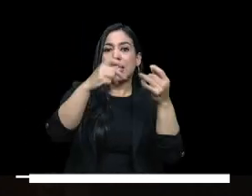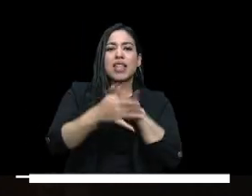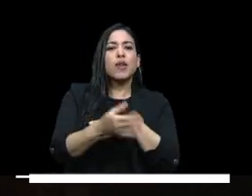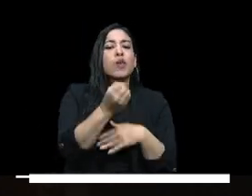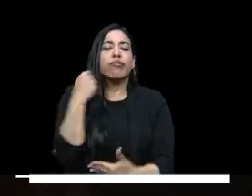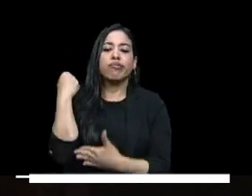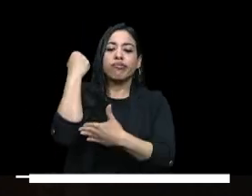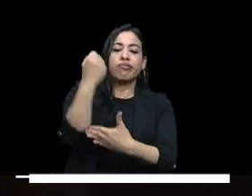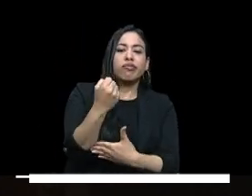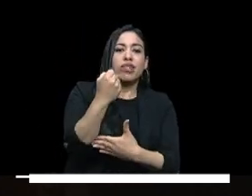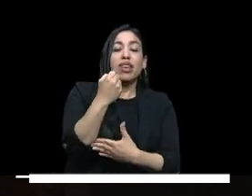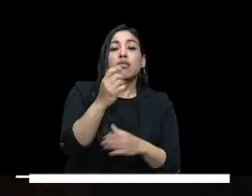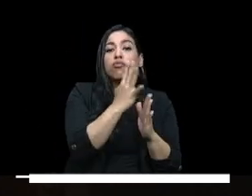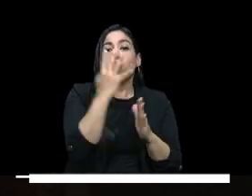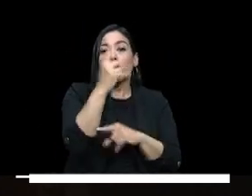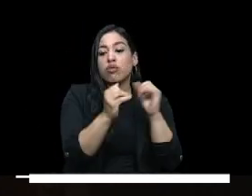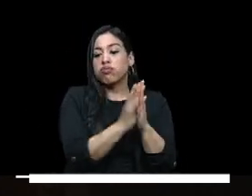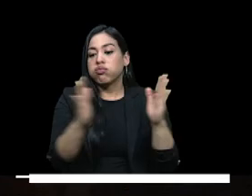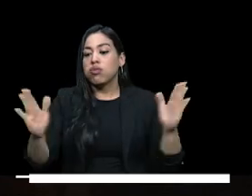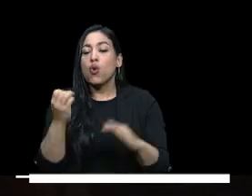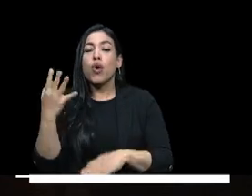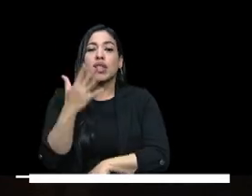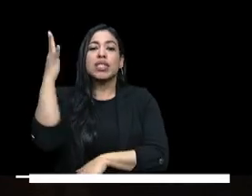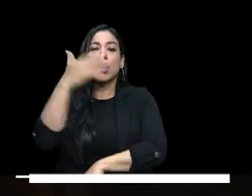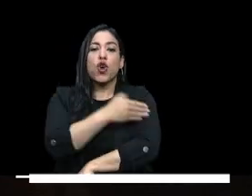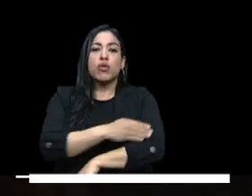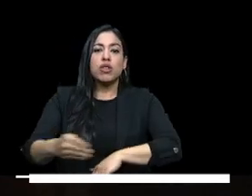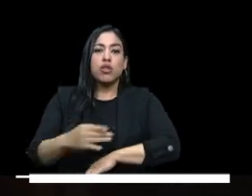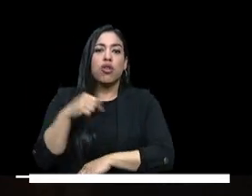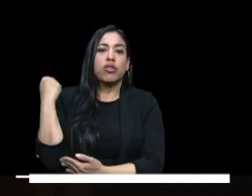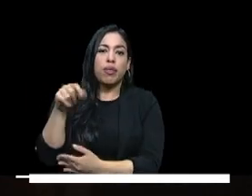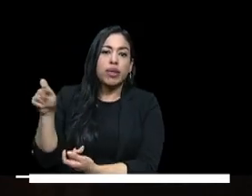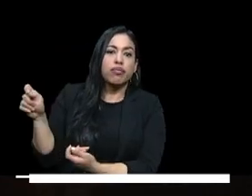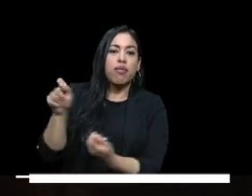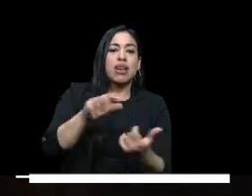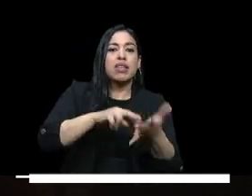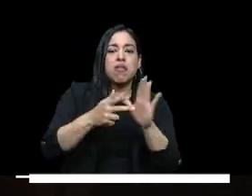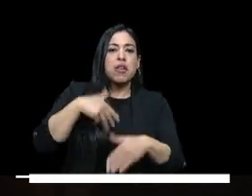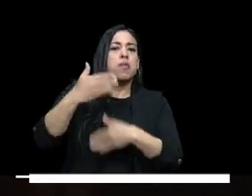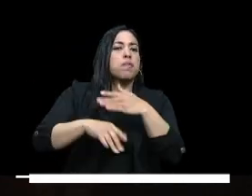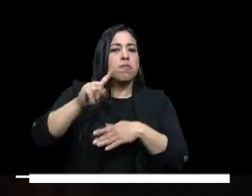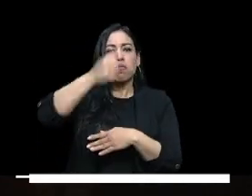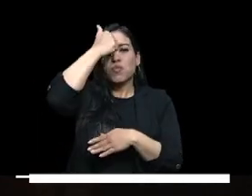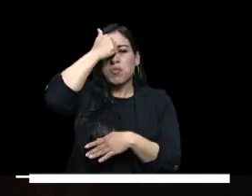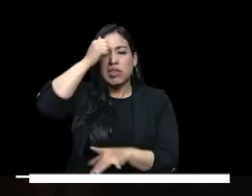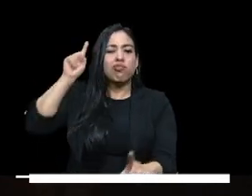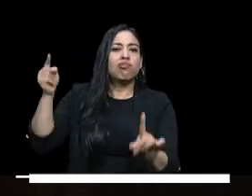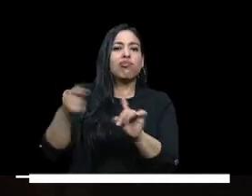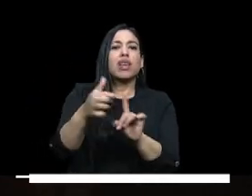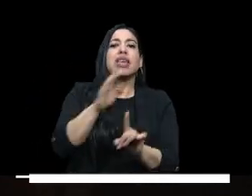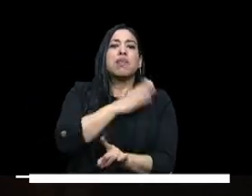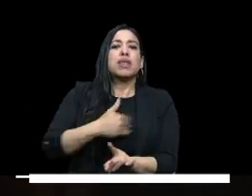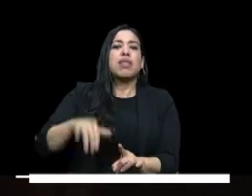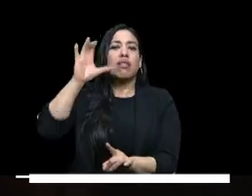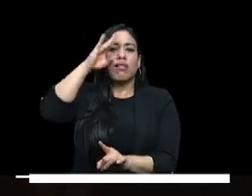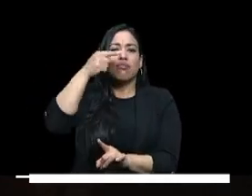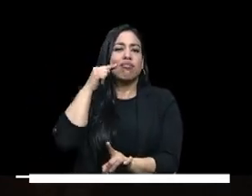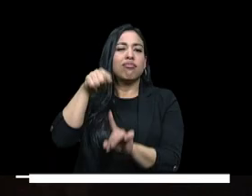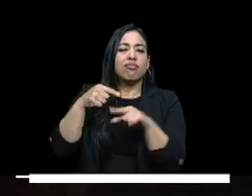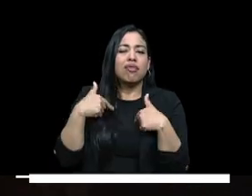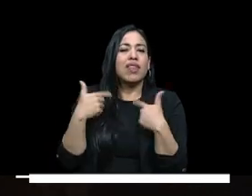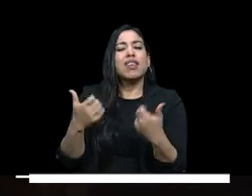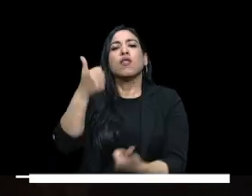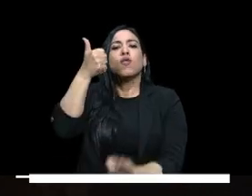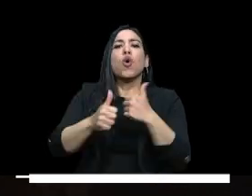contar con una inversión en el cuatrenio de más de 5 billones de pesos y que nos permitirá avanzar en una de las principales apuestas del señor presidente de la república